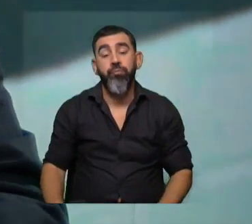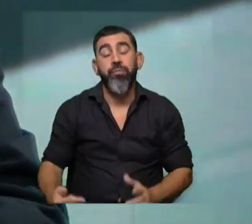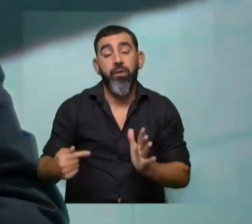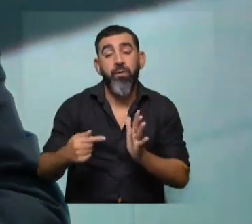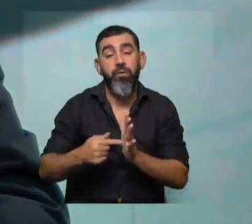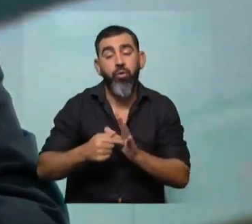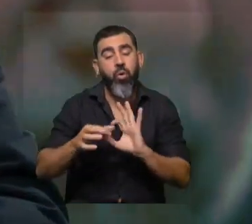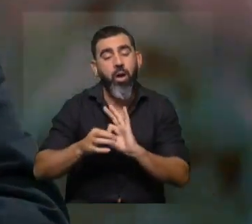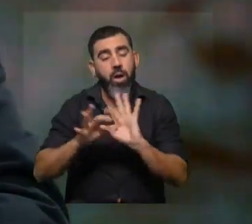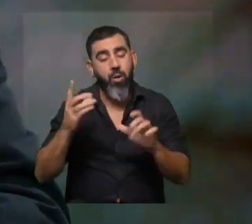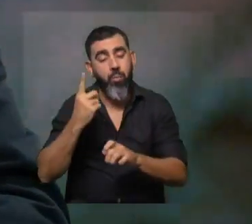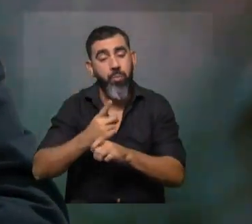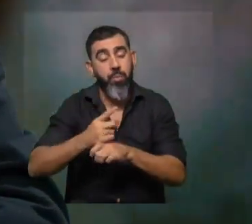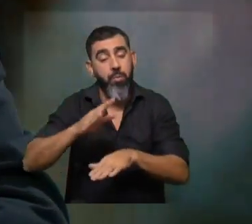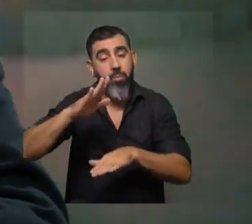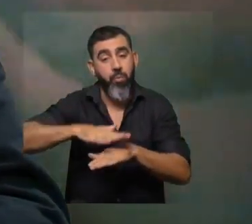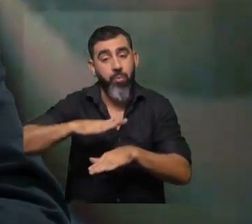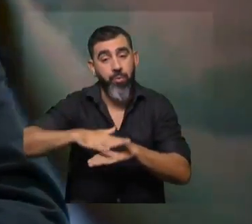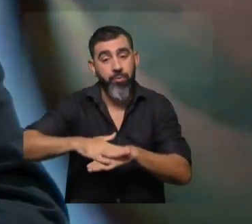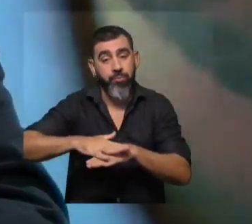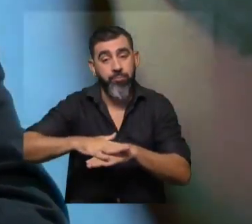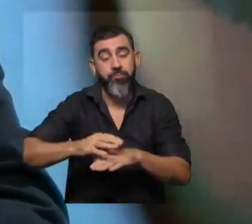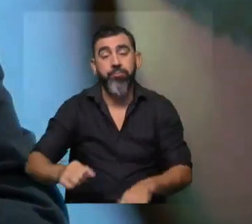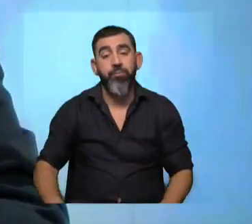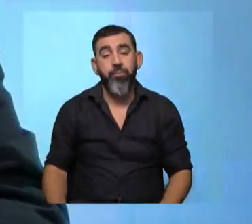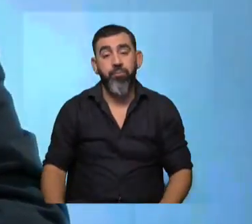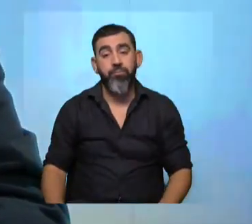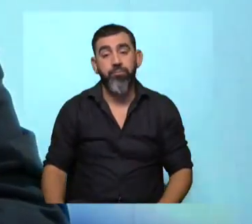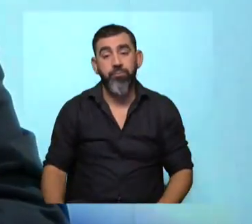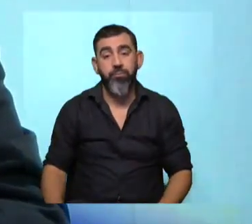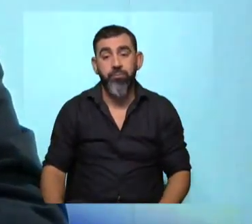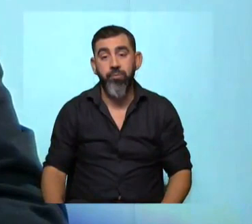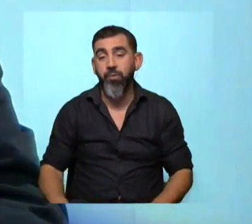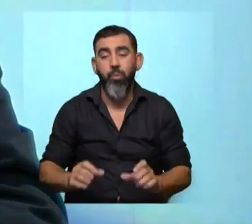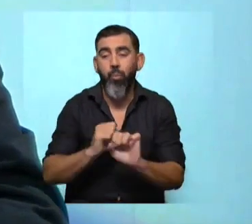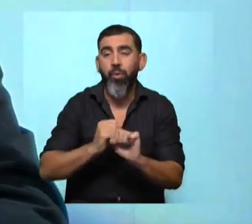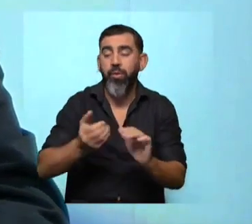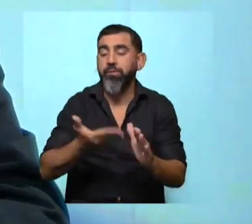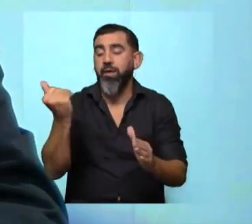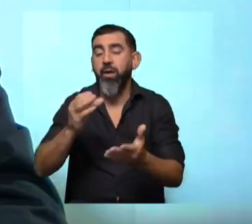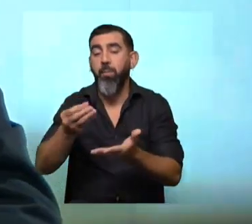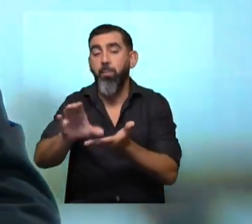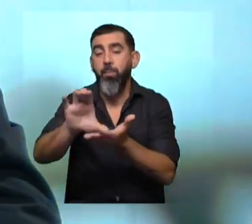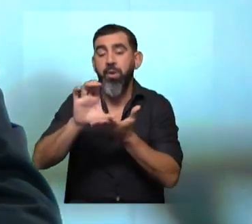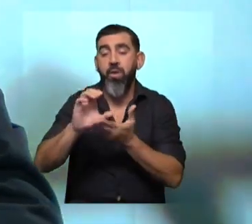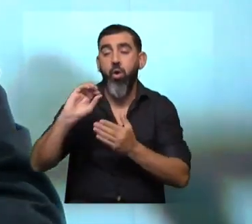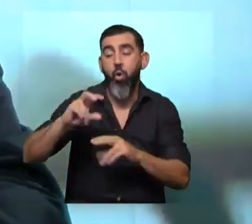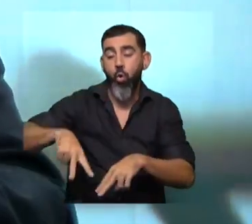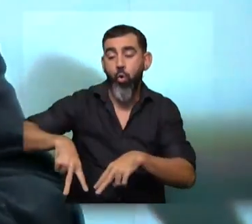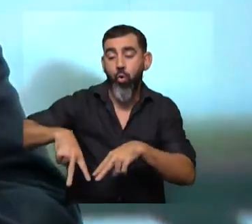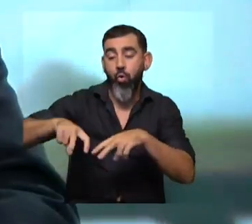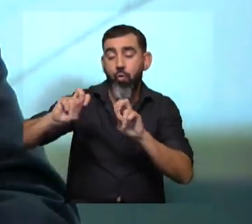tuvo claro desde el inicio es donde no podemos desinvertir nada es en la formación de jóvenes investigadores.